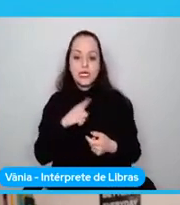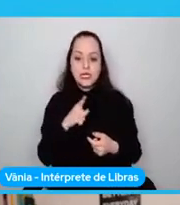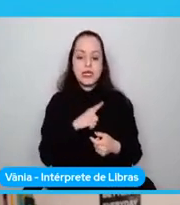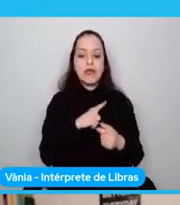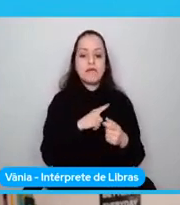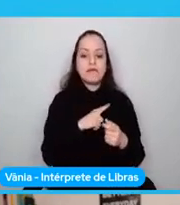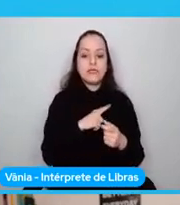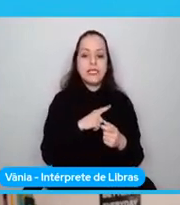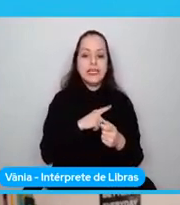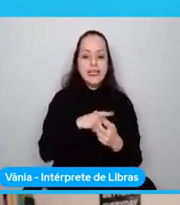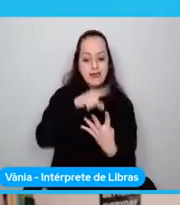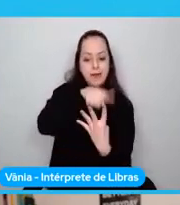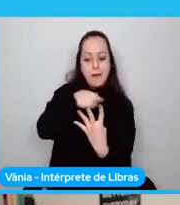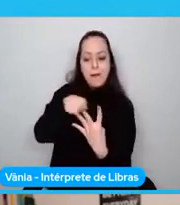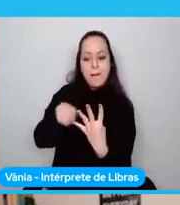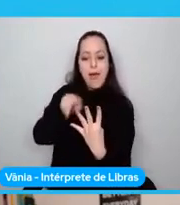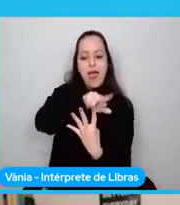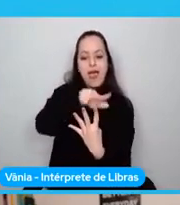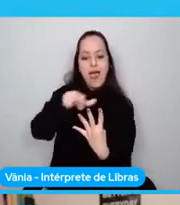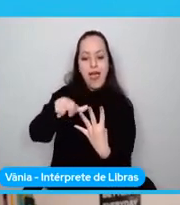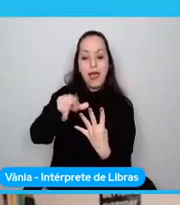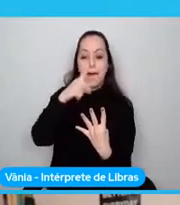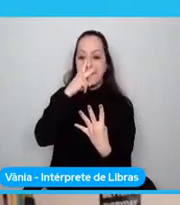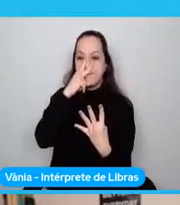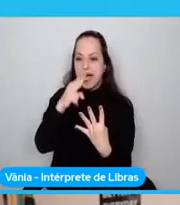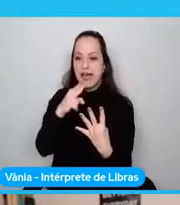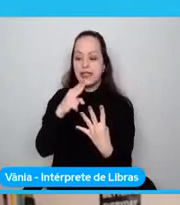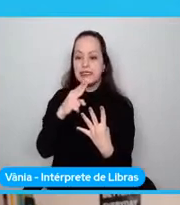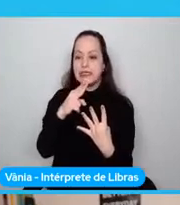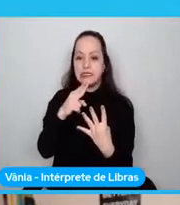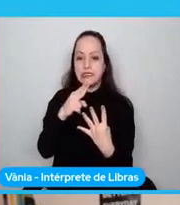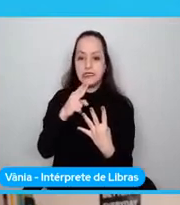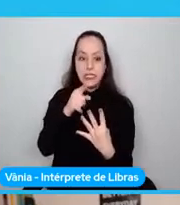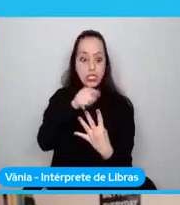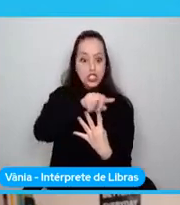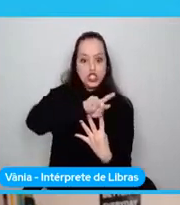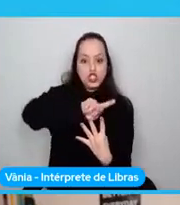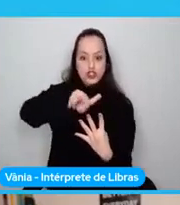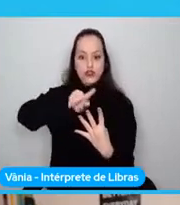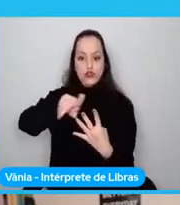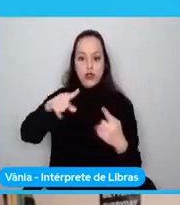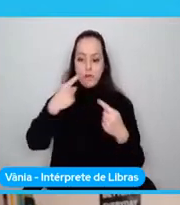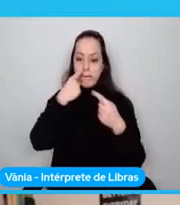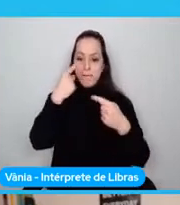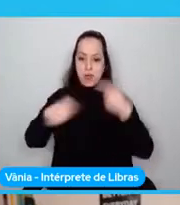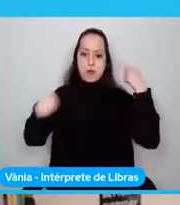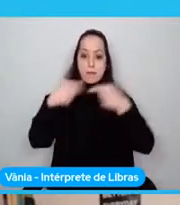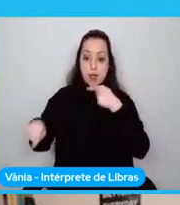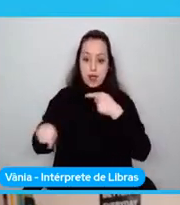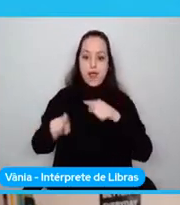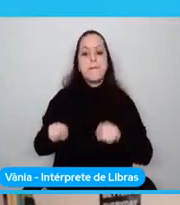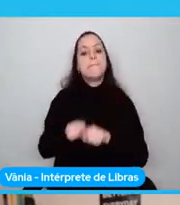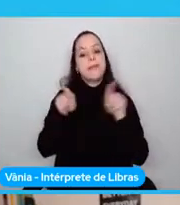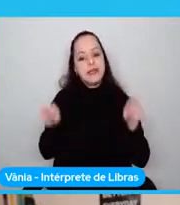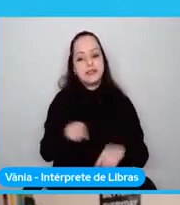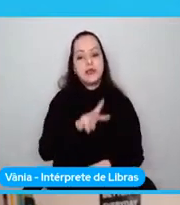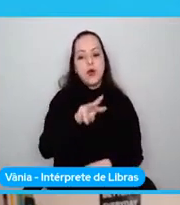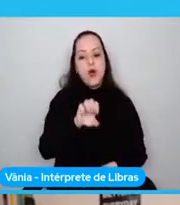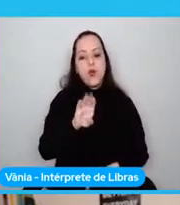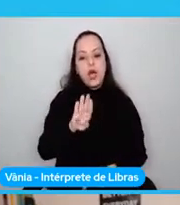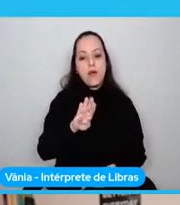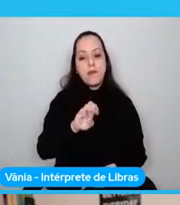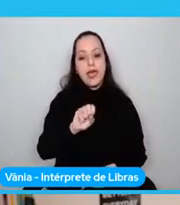puesto de acuerdo en algo y de esas pocas veces podemos decir que WebAssembly es una de las más